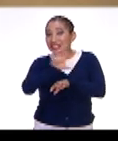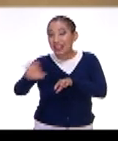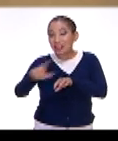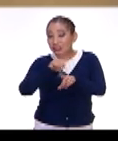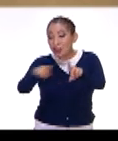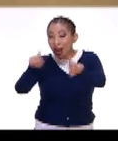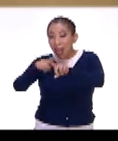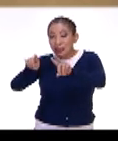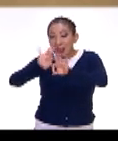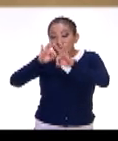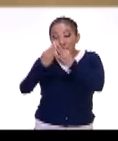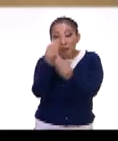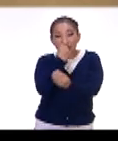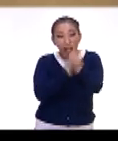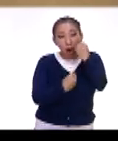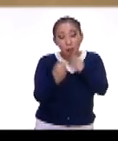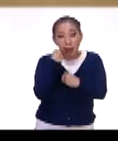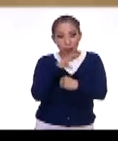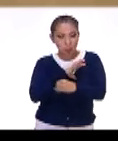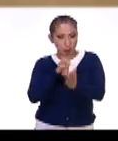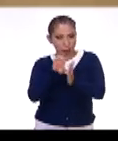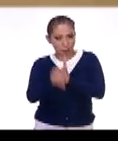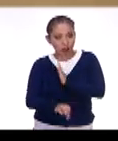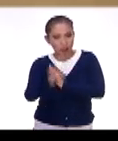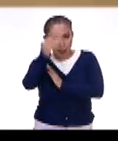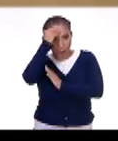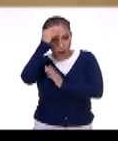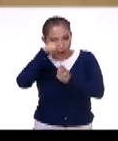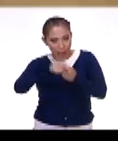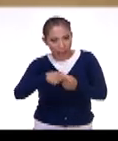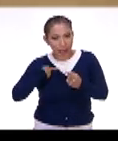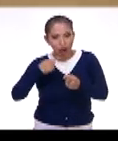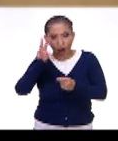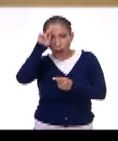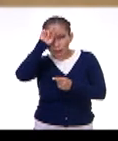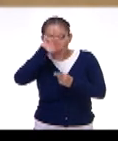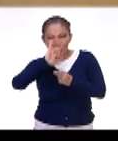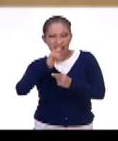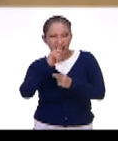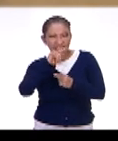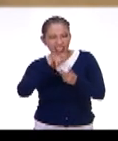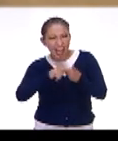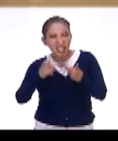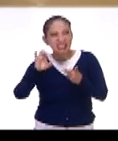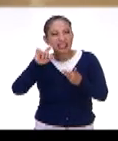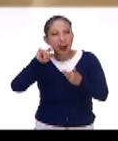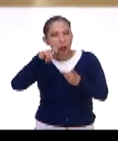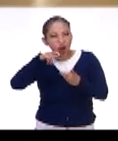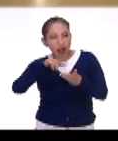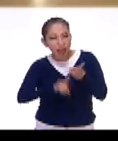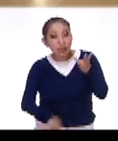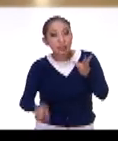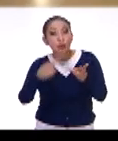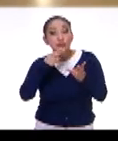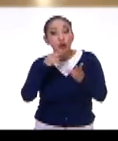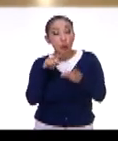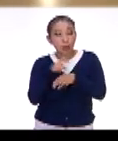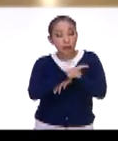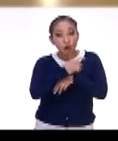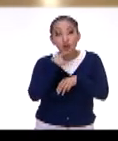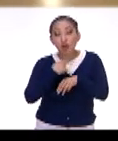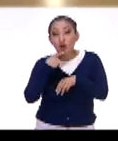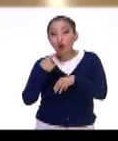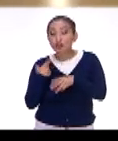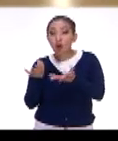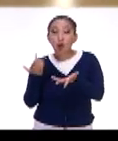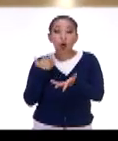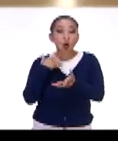especies comestibles entre las que destacan chapulines, hormigas, chikatanas, escamoleras, gusanos rojos y blancos del